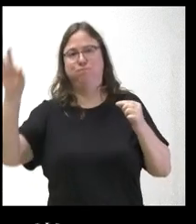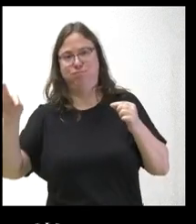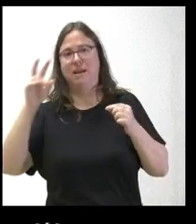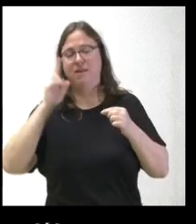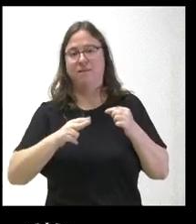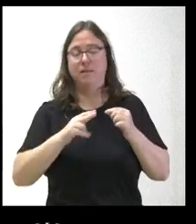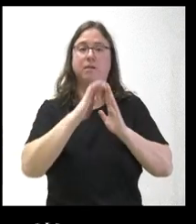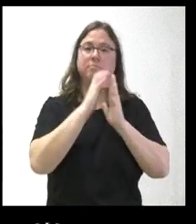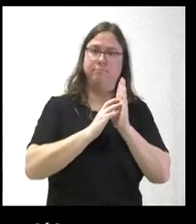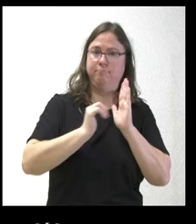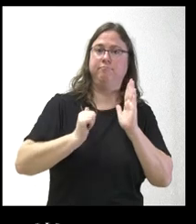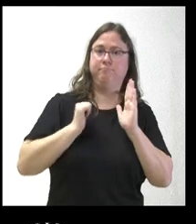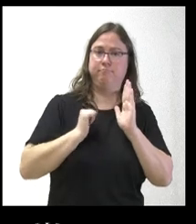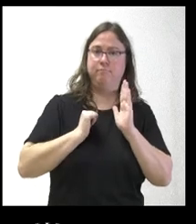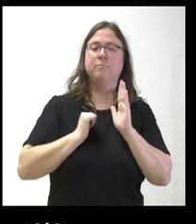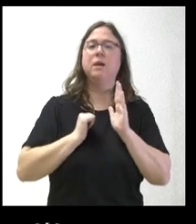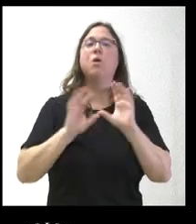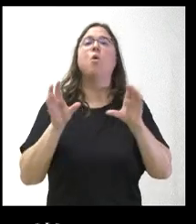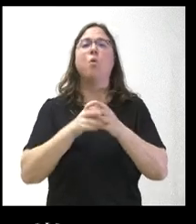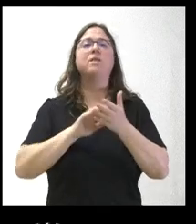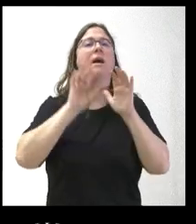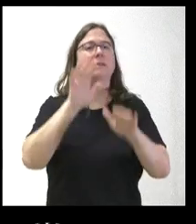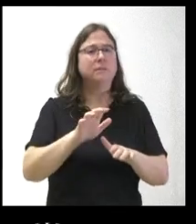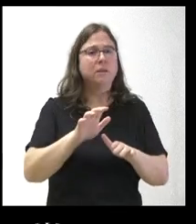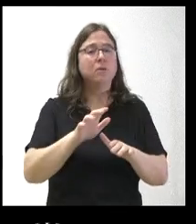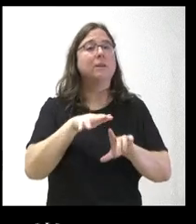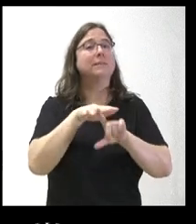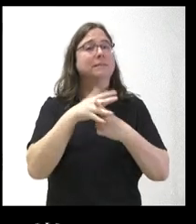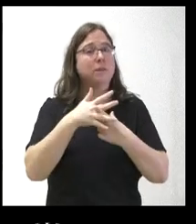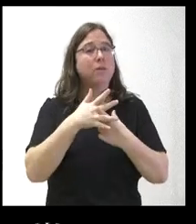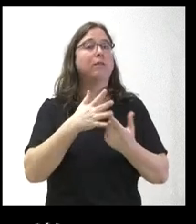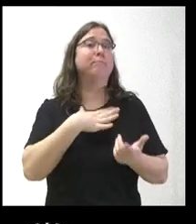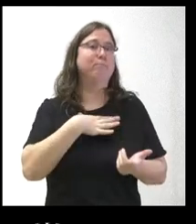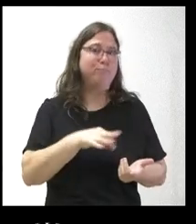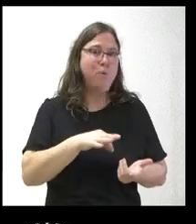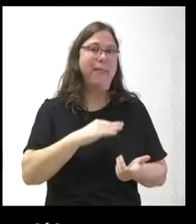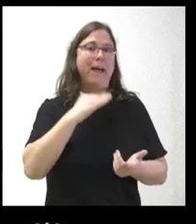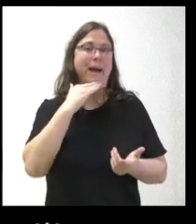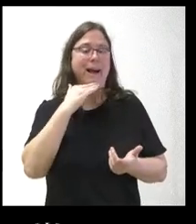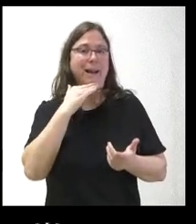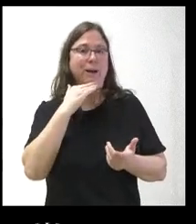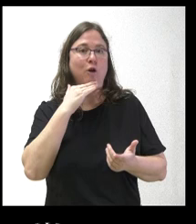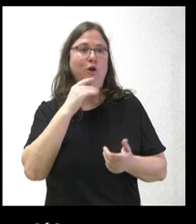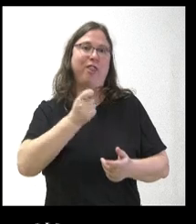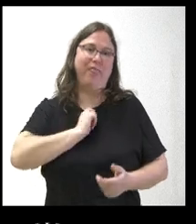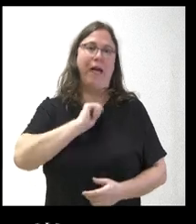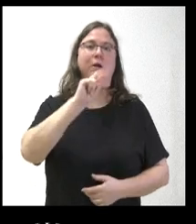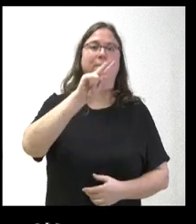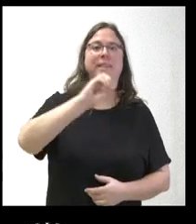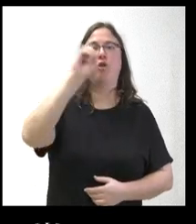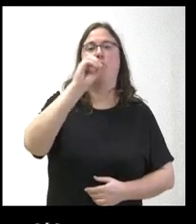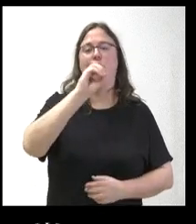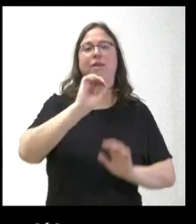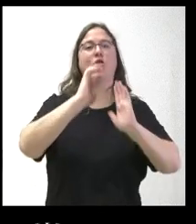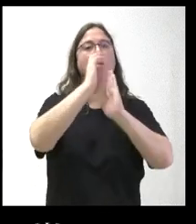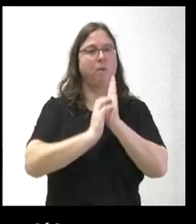ese 50% que aplica el Gobierno, la Junta de Castilla y León en esas condiciones estaría en disposición de aplicar también el 25% de rebaja que